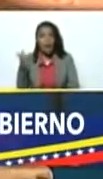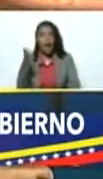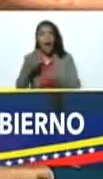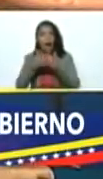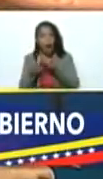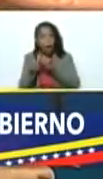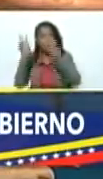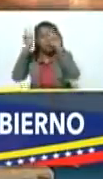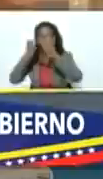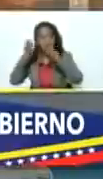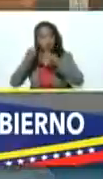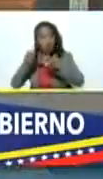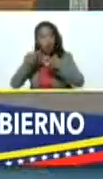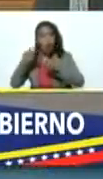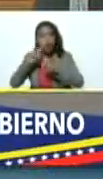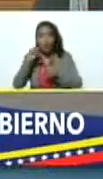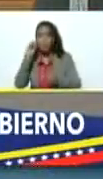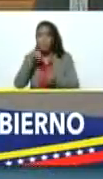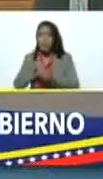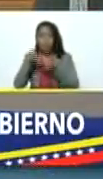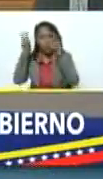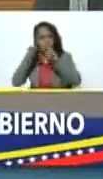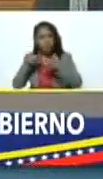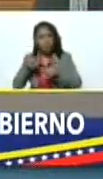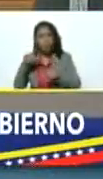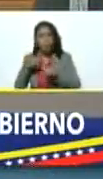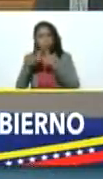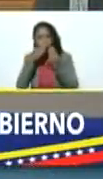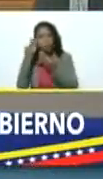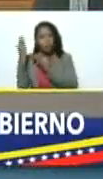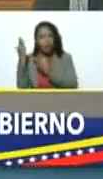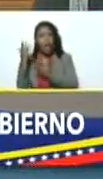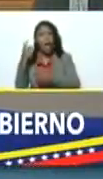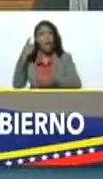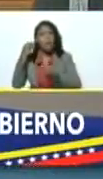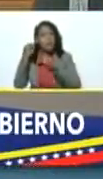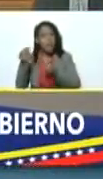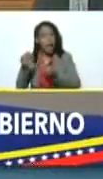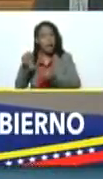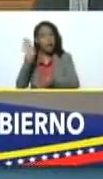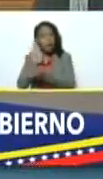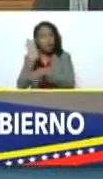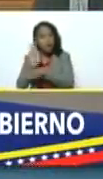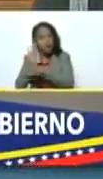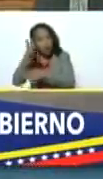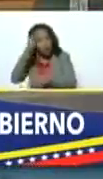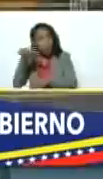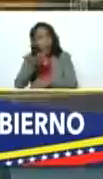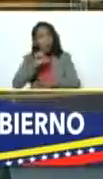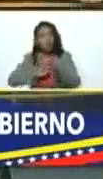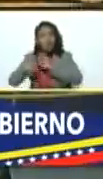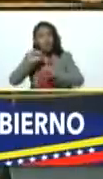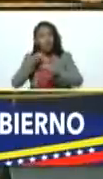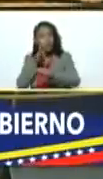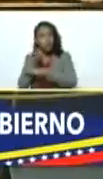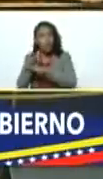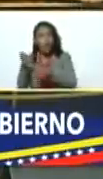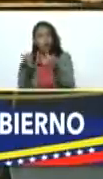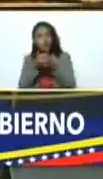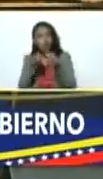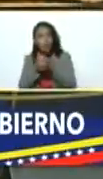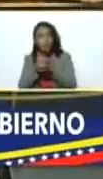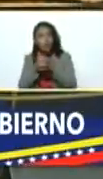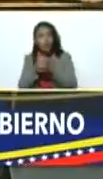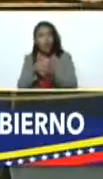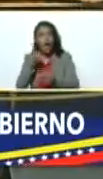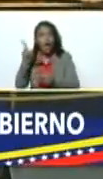no me meto en la investigación pero hay que darle seguridad al pueblo combatir a las bandas a las tan